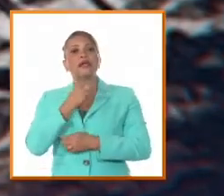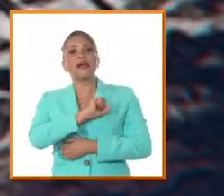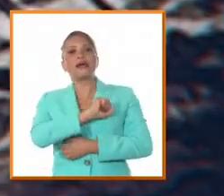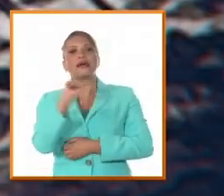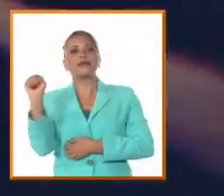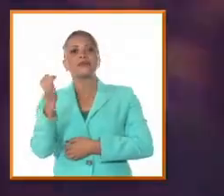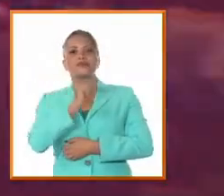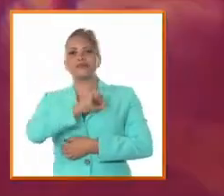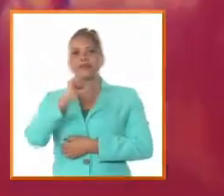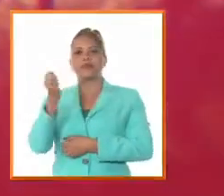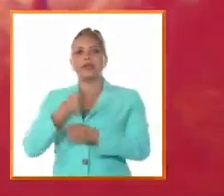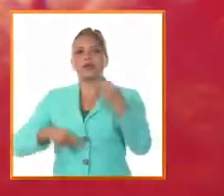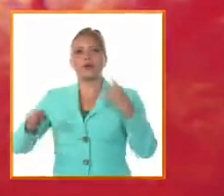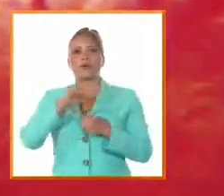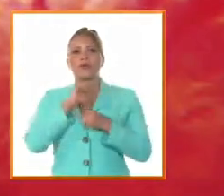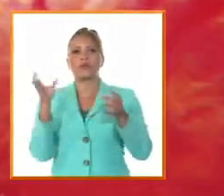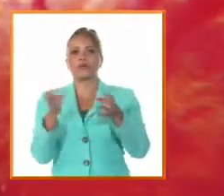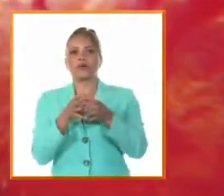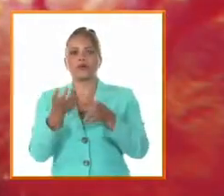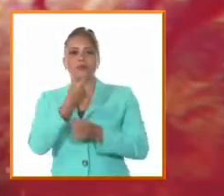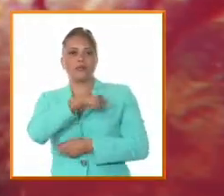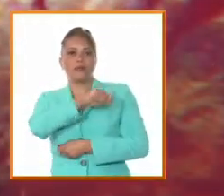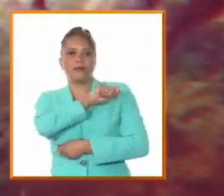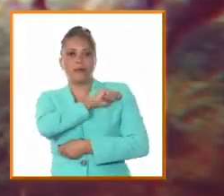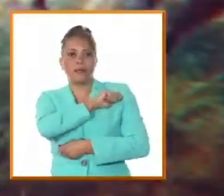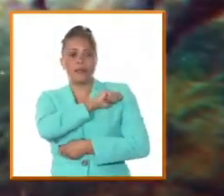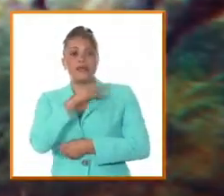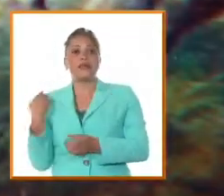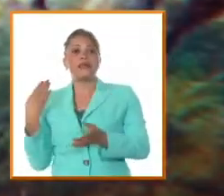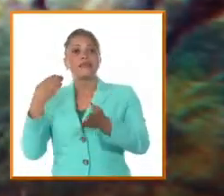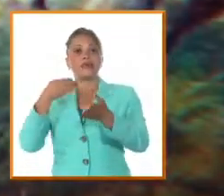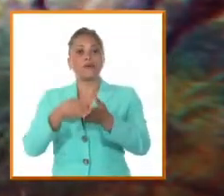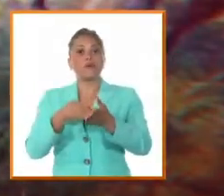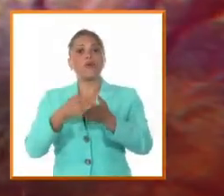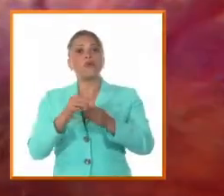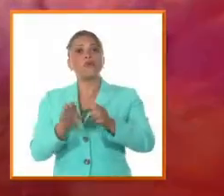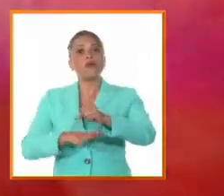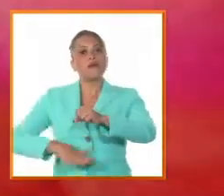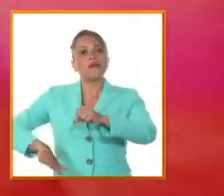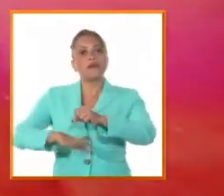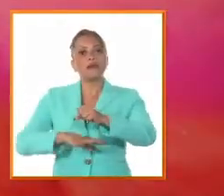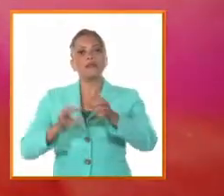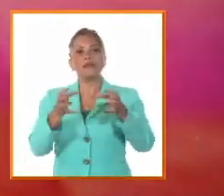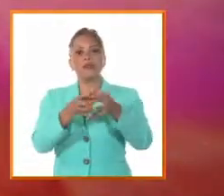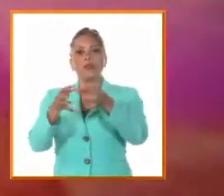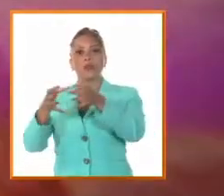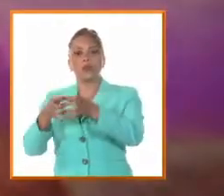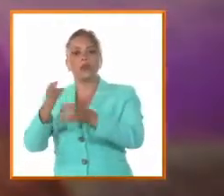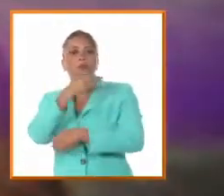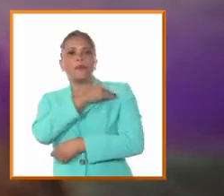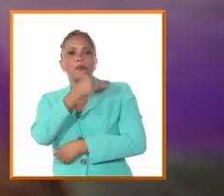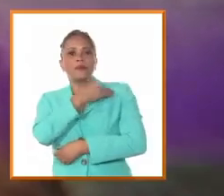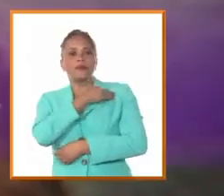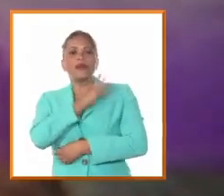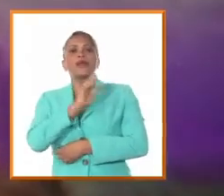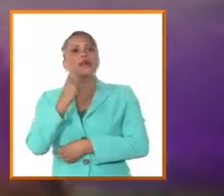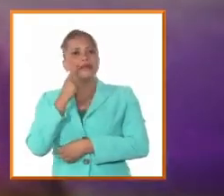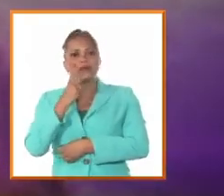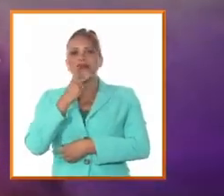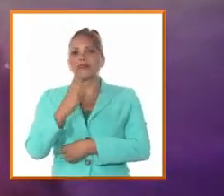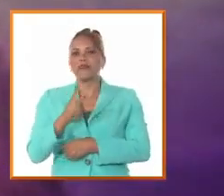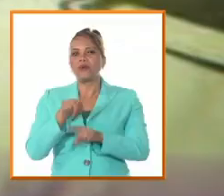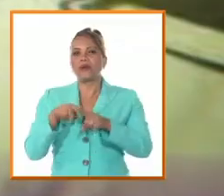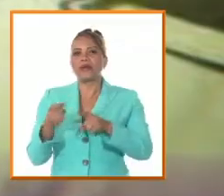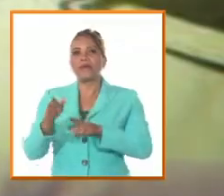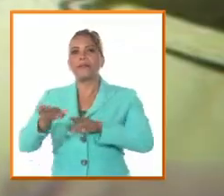grandes victorias contra las tropas colonialistas españolas. Llegó a establecer una sólida base de operaciones en el territorio y prestó especial atención